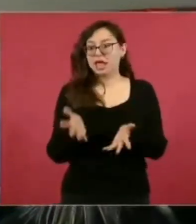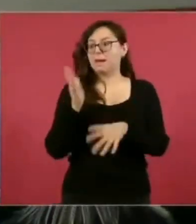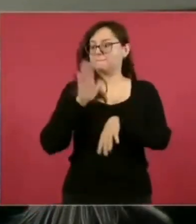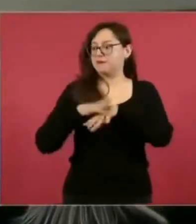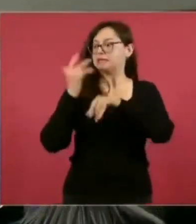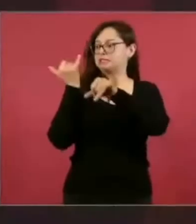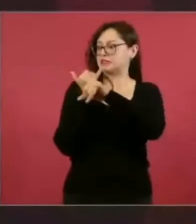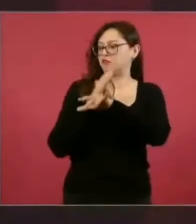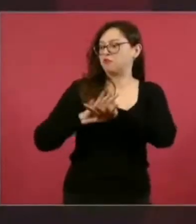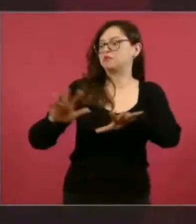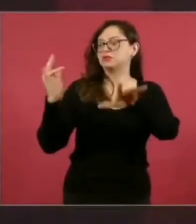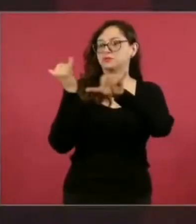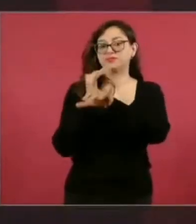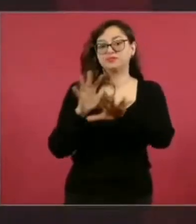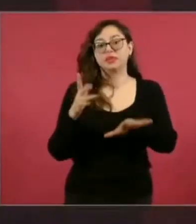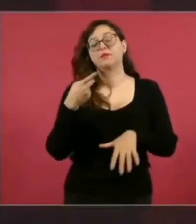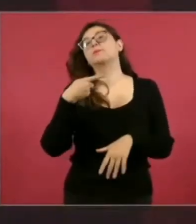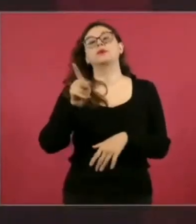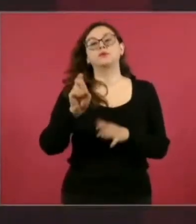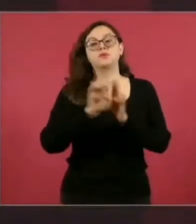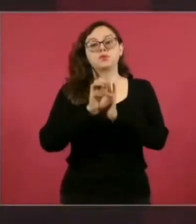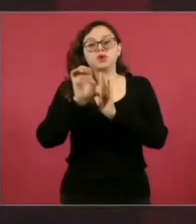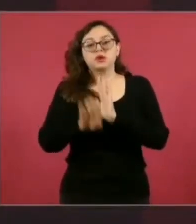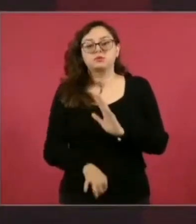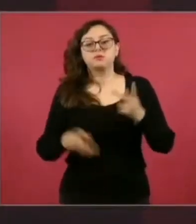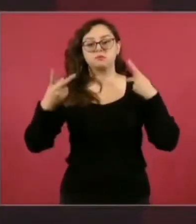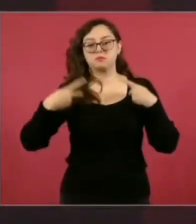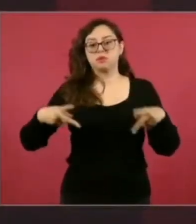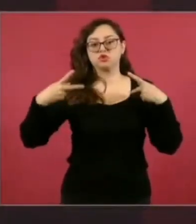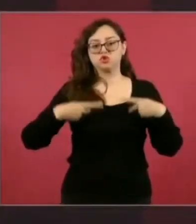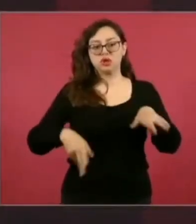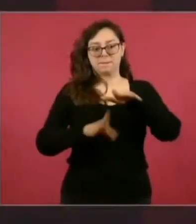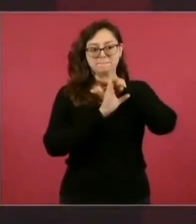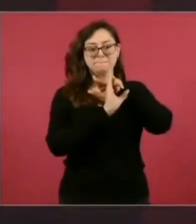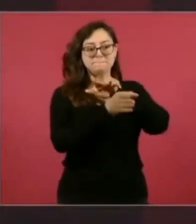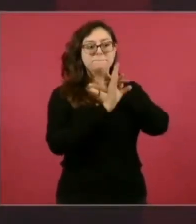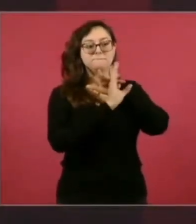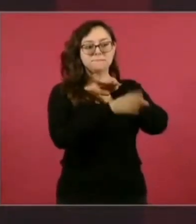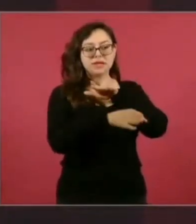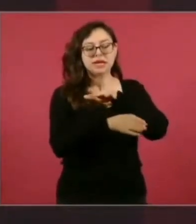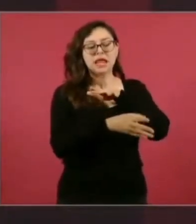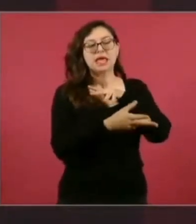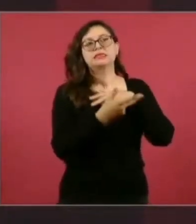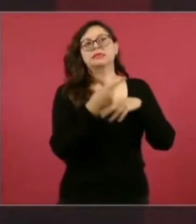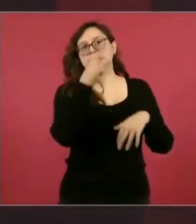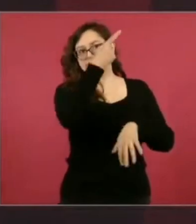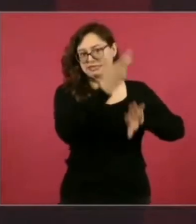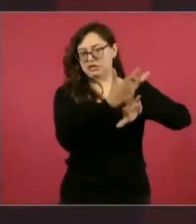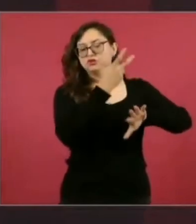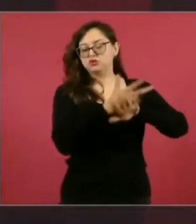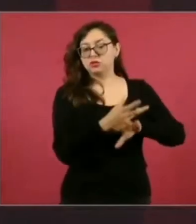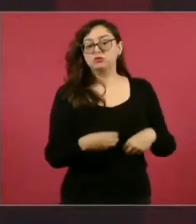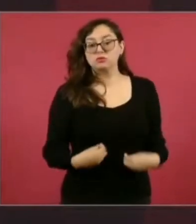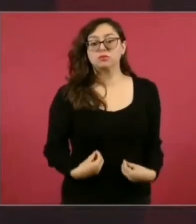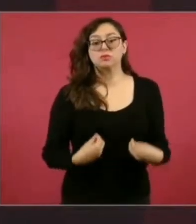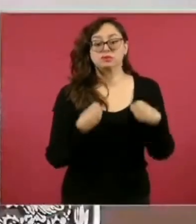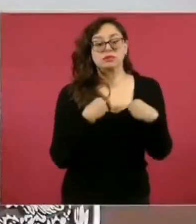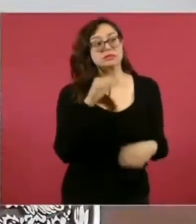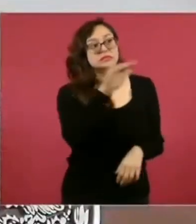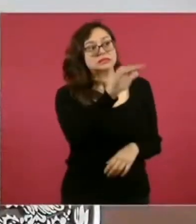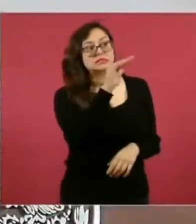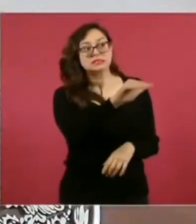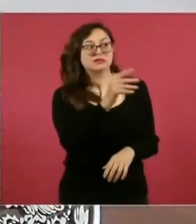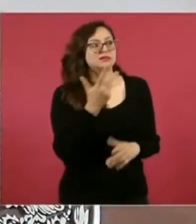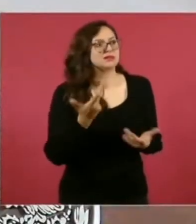insistir, por ejemplo, con los paisanos que están en Estados Unidos, es un tema que tú abordas mucho, insistir que no hay